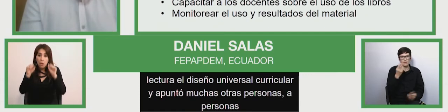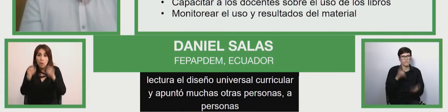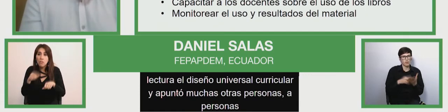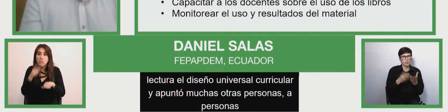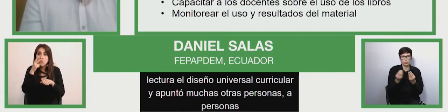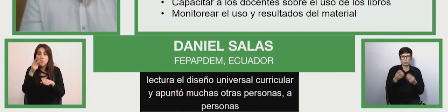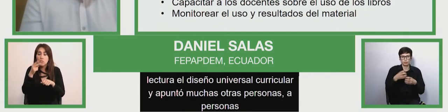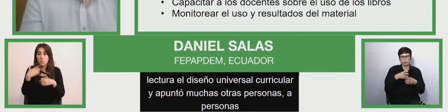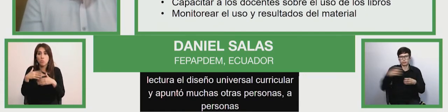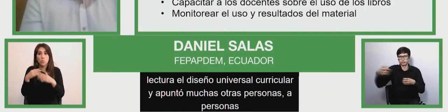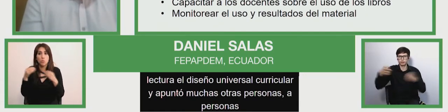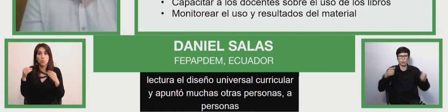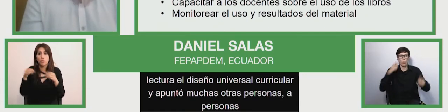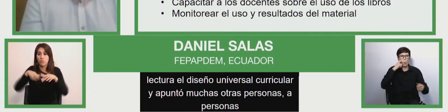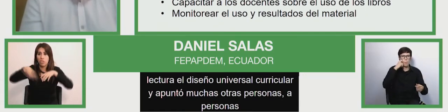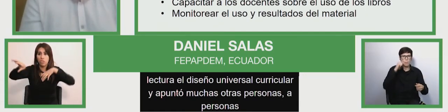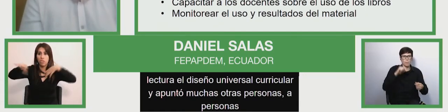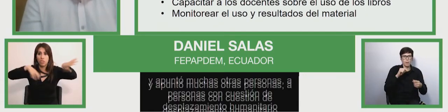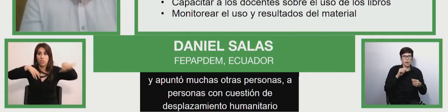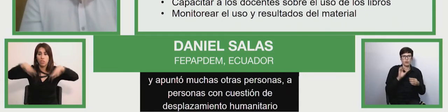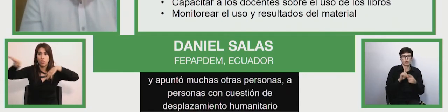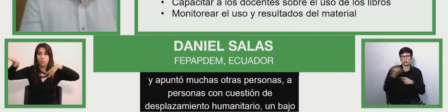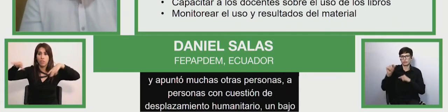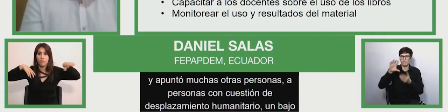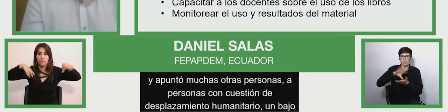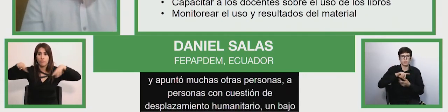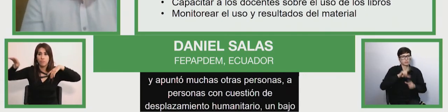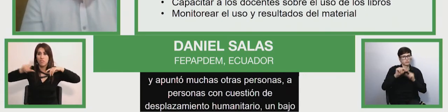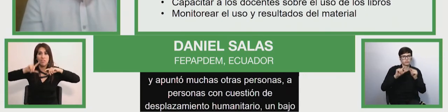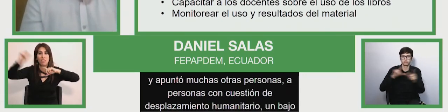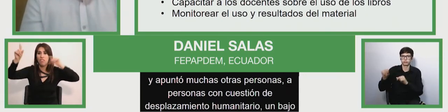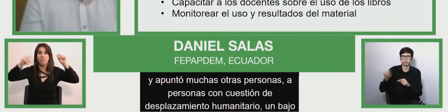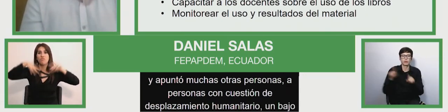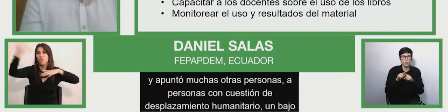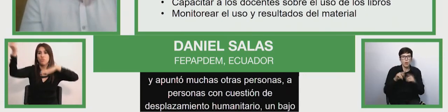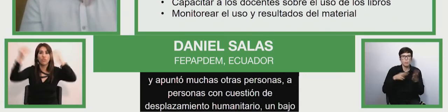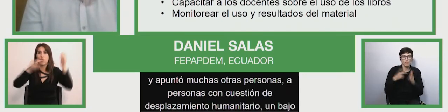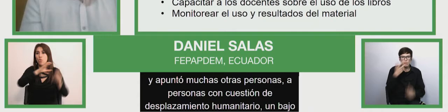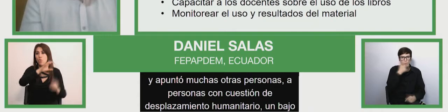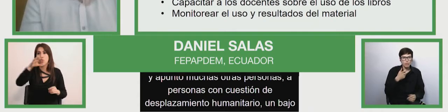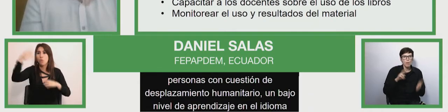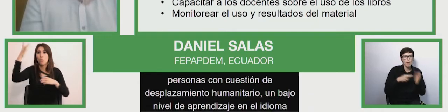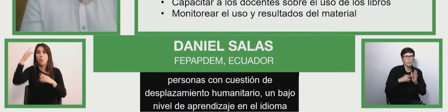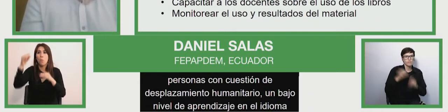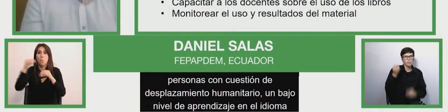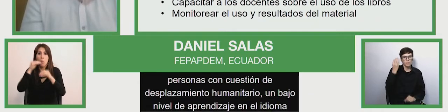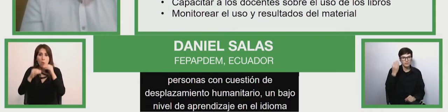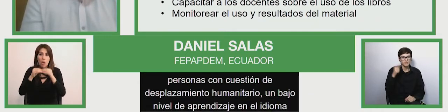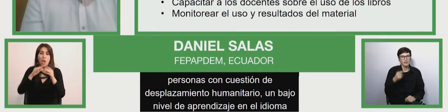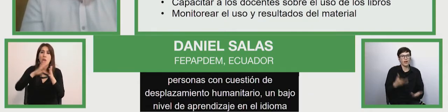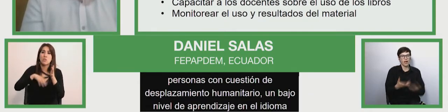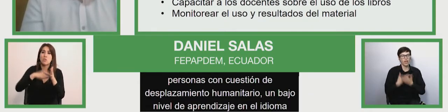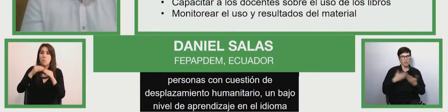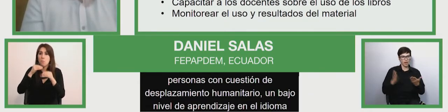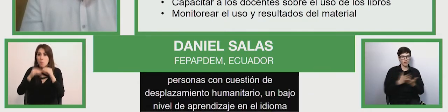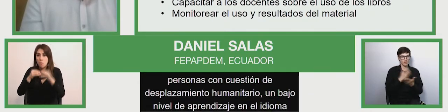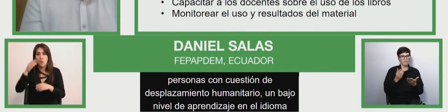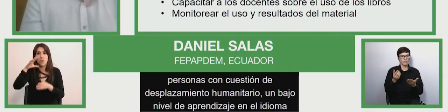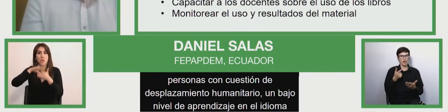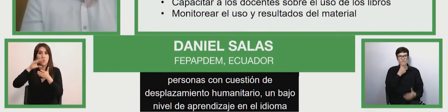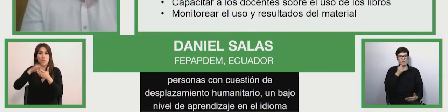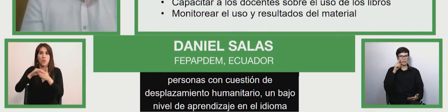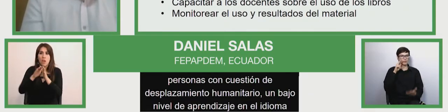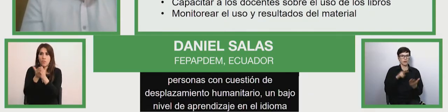con un bajo nivel de aprendizaje del idioma, con problemas de aprendizaje también. Entonces, incluir los elementos de fácil lectura nos permitía ser mucho más inclusivos,